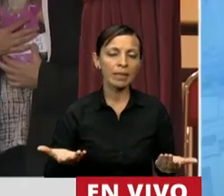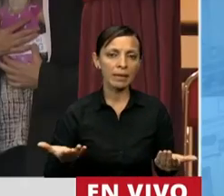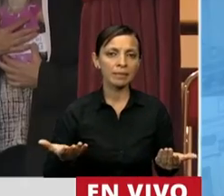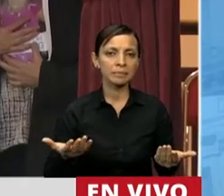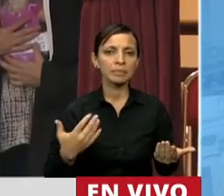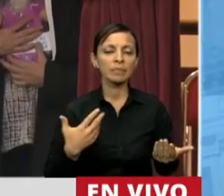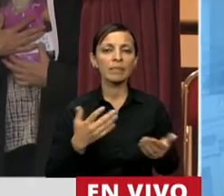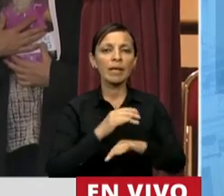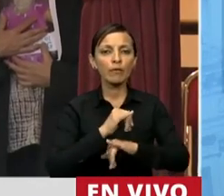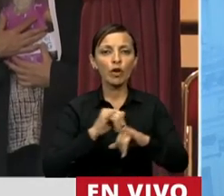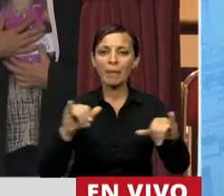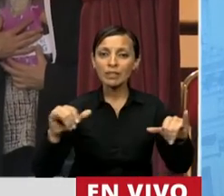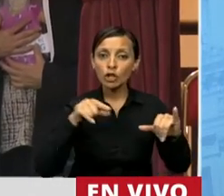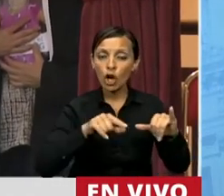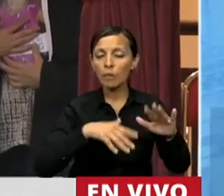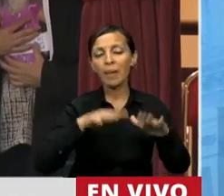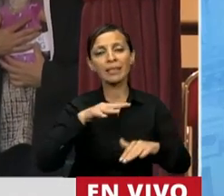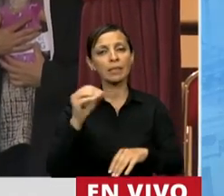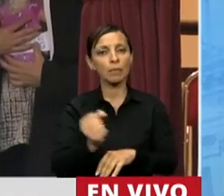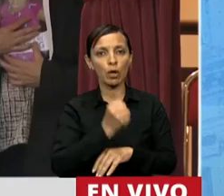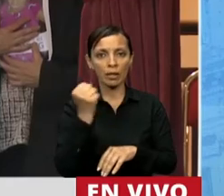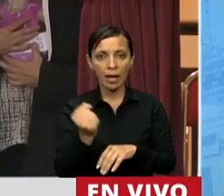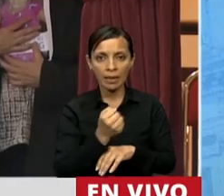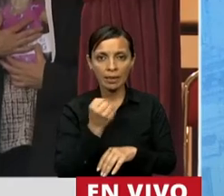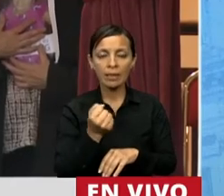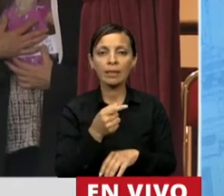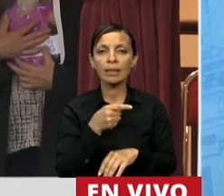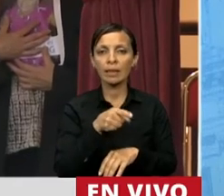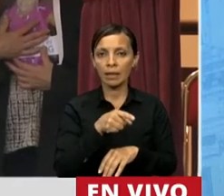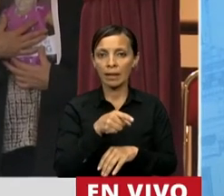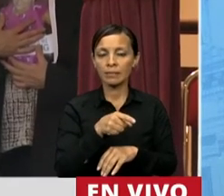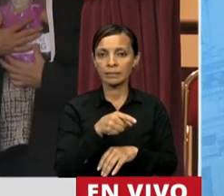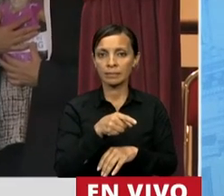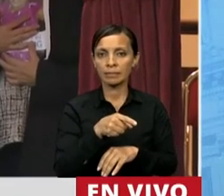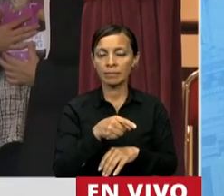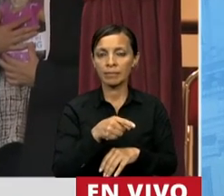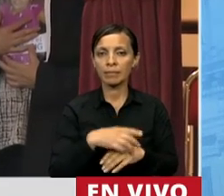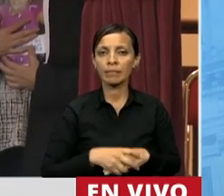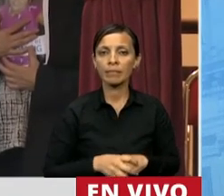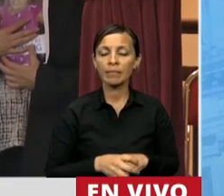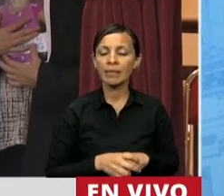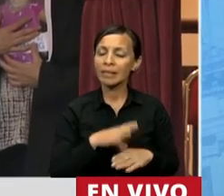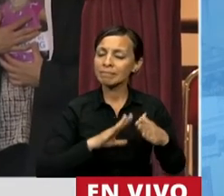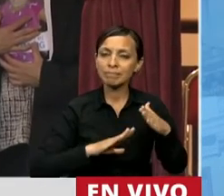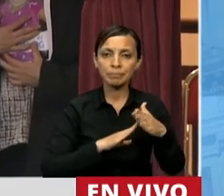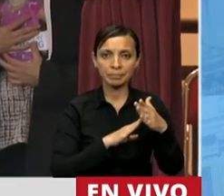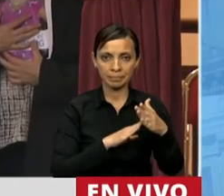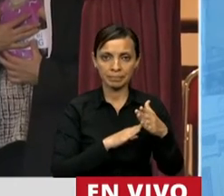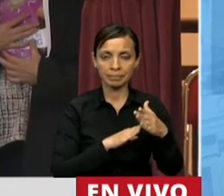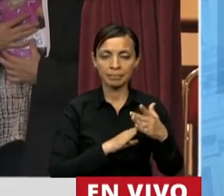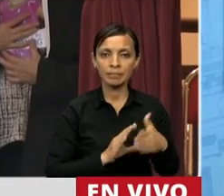la información es la rama más importante en este flagelo global. Aunque